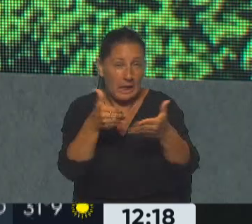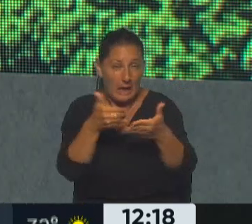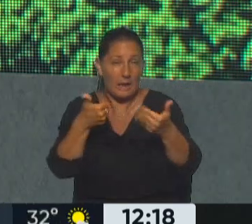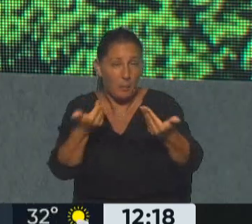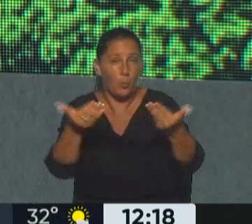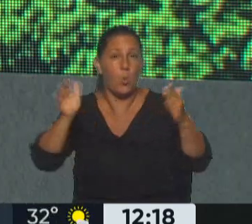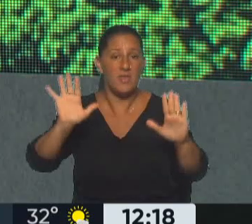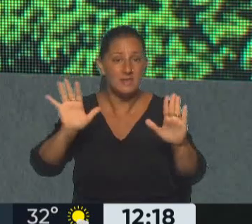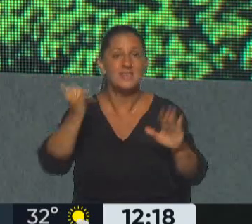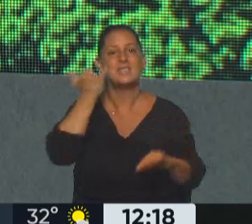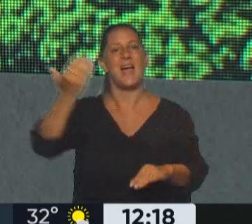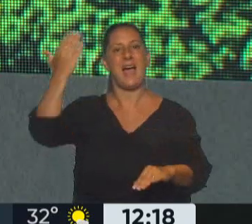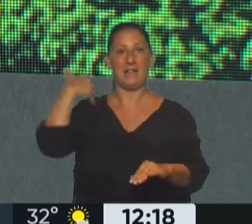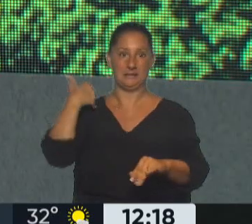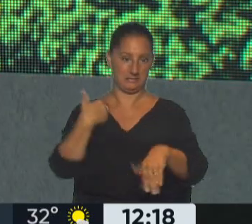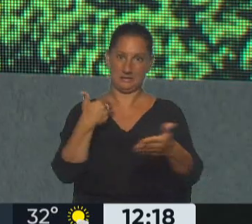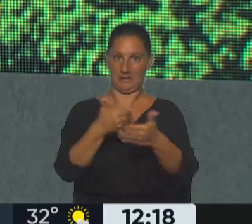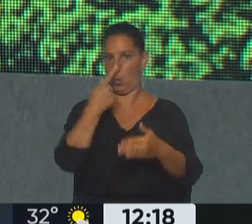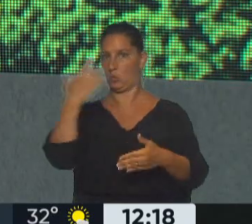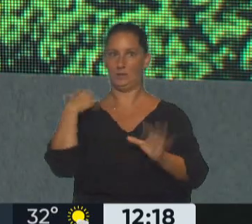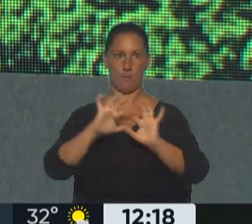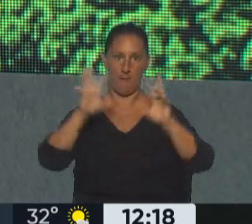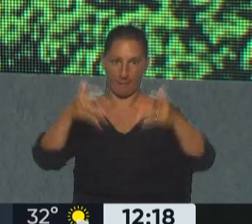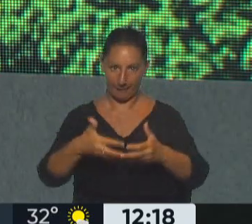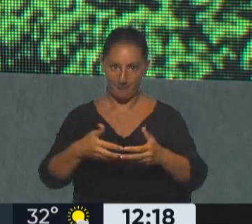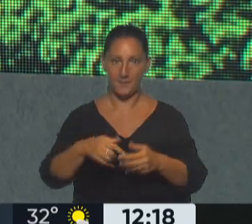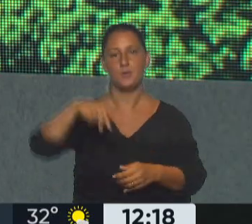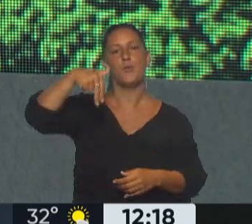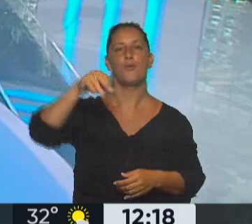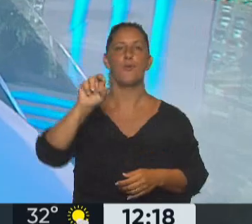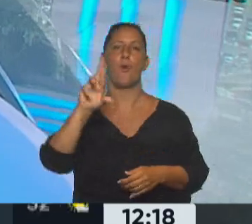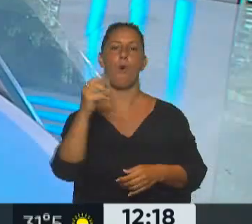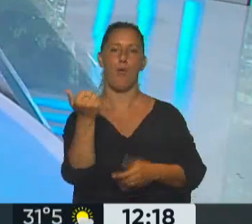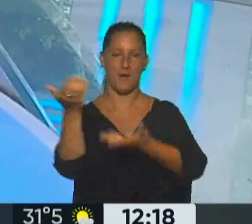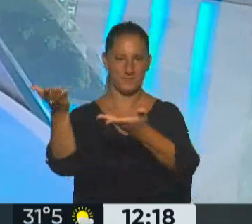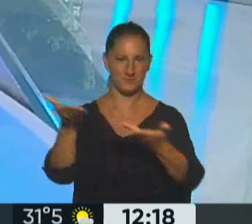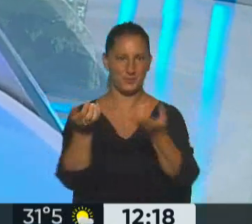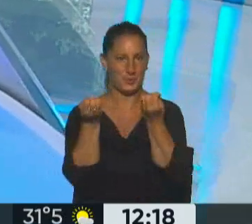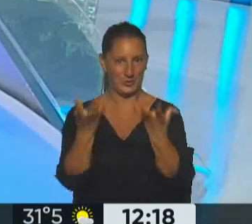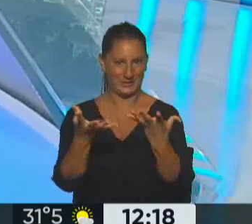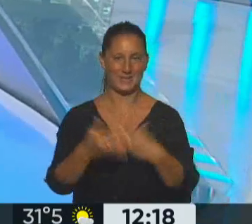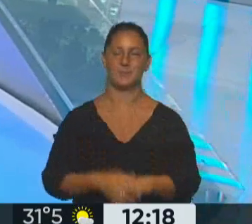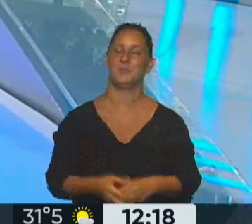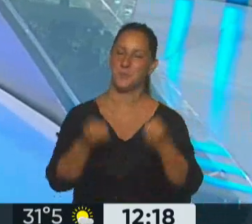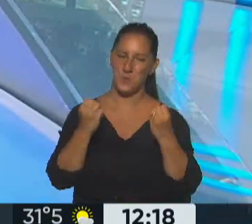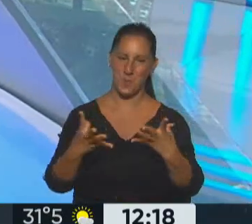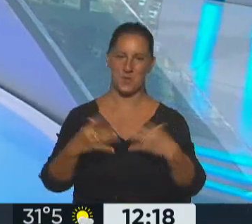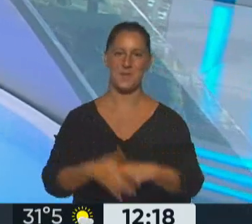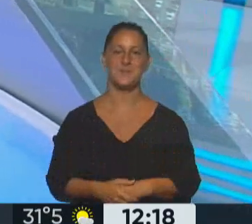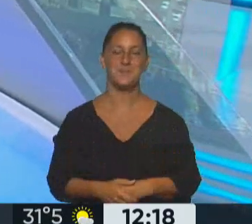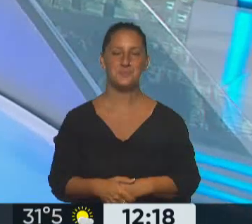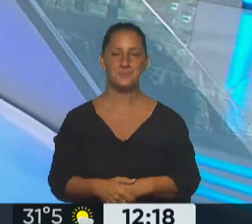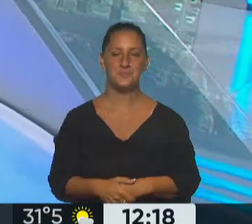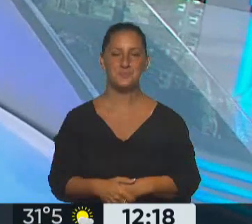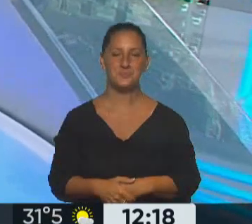antecedente de la pandemia. Ya recibimos para analizarlo a Nora Bar. ¿Cómo estás, Nora? Muy bien, Vero. ¿Bien? Sí, muy bien. Bueno,